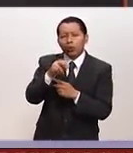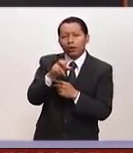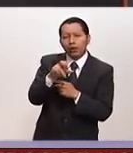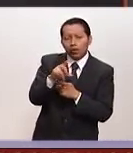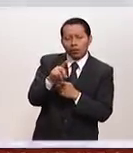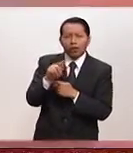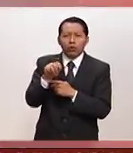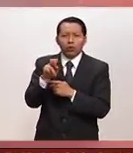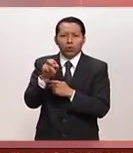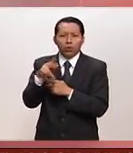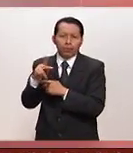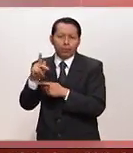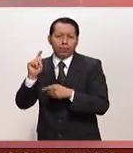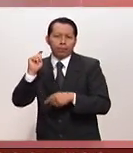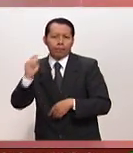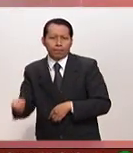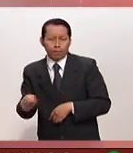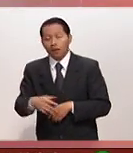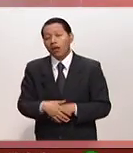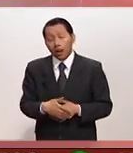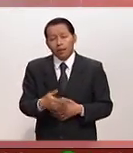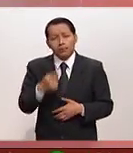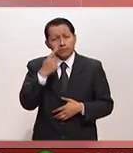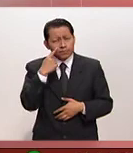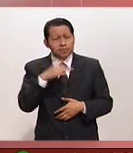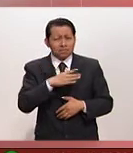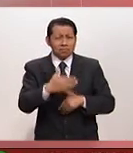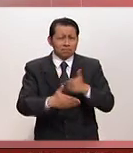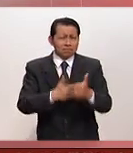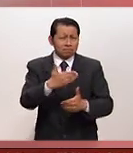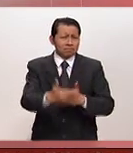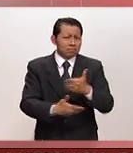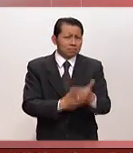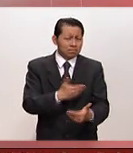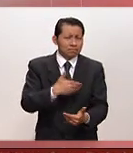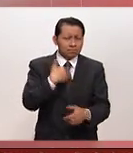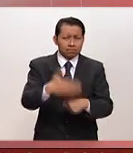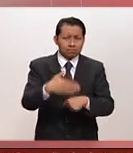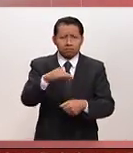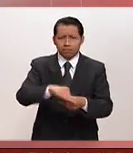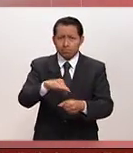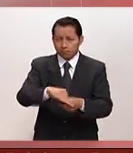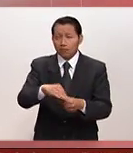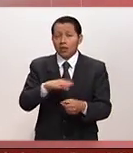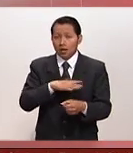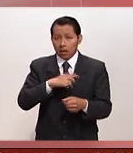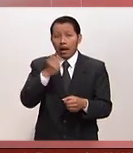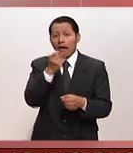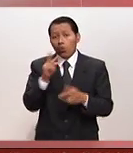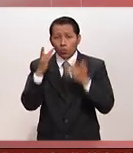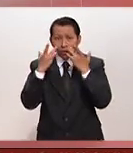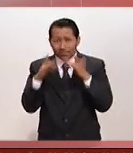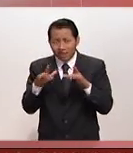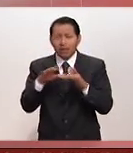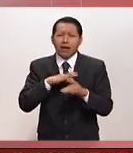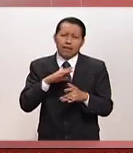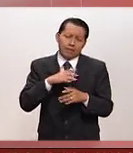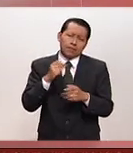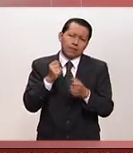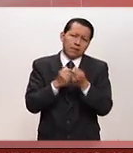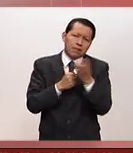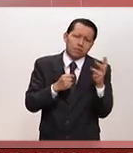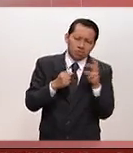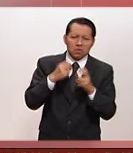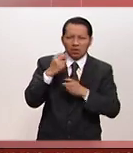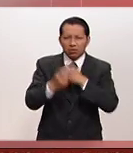esto ha sido parte de todo el proceso preelectoral. Ha habido muchos detractores, ha habido muchos críticos. Se amenazó,